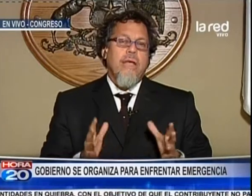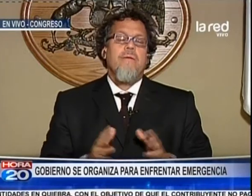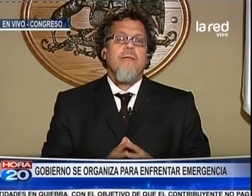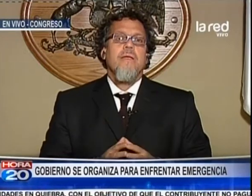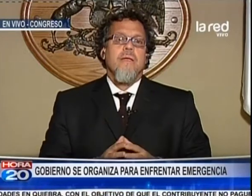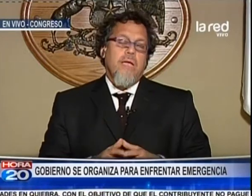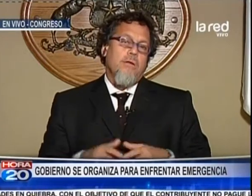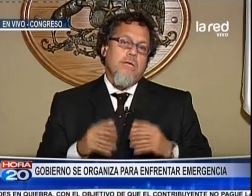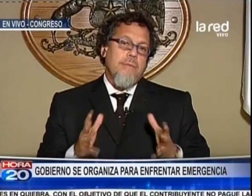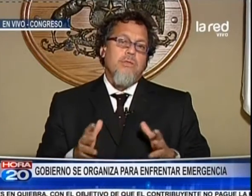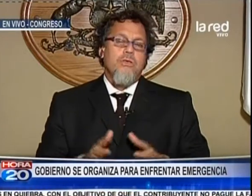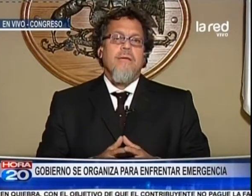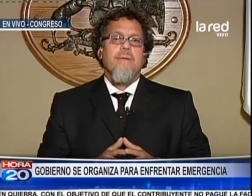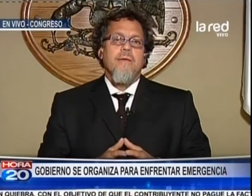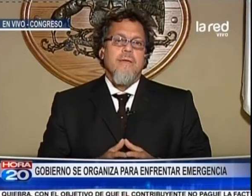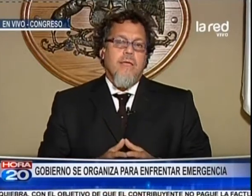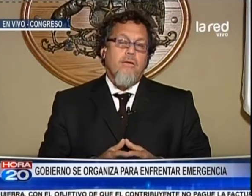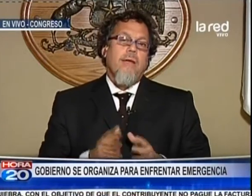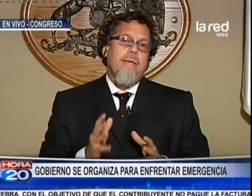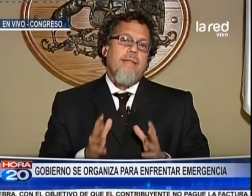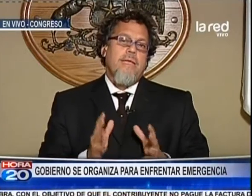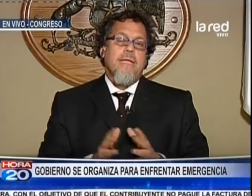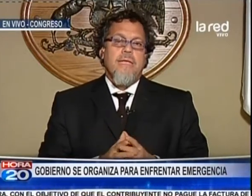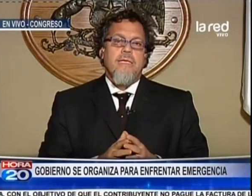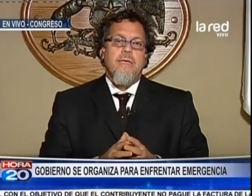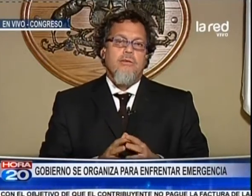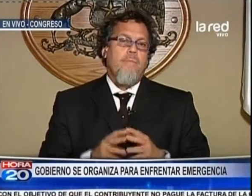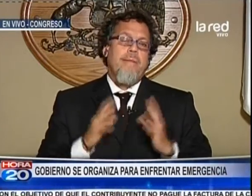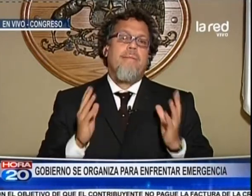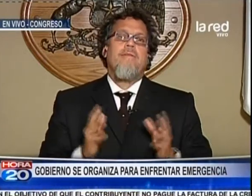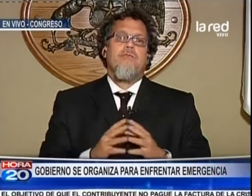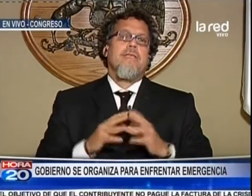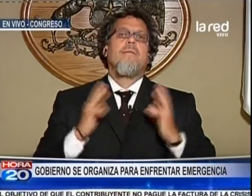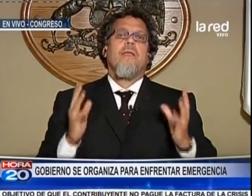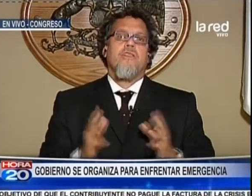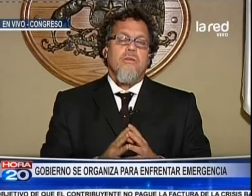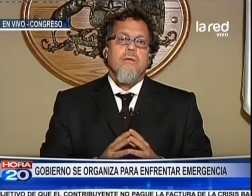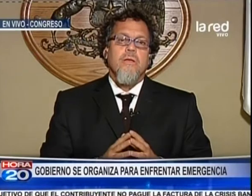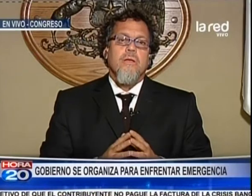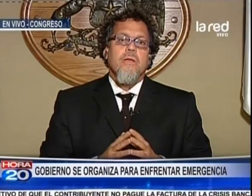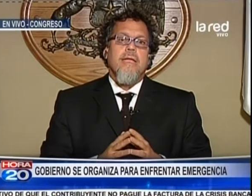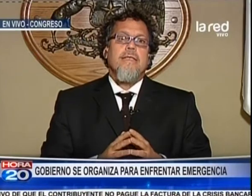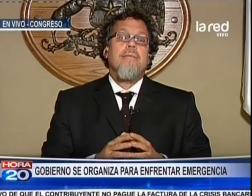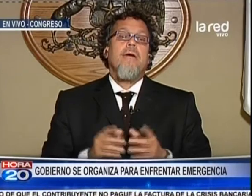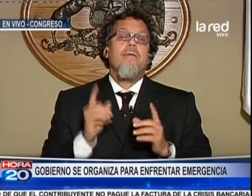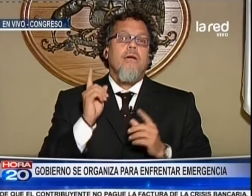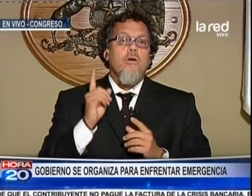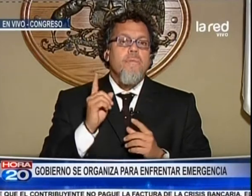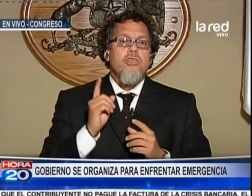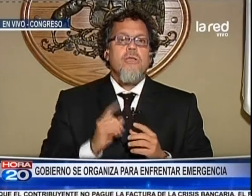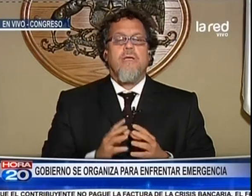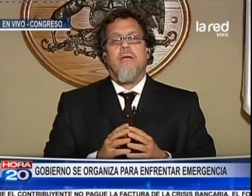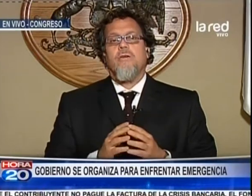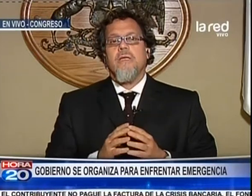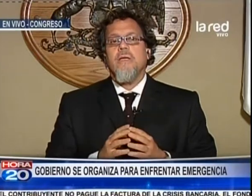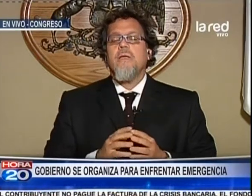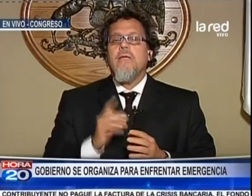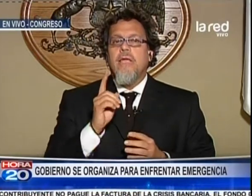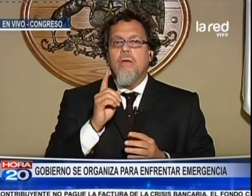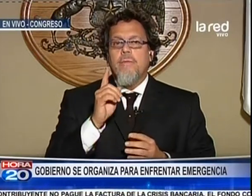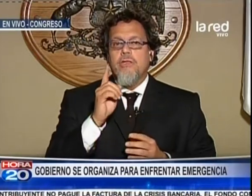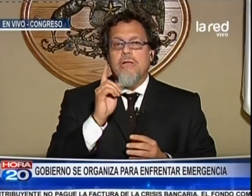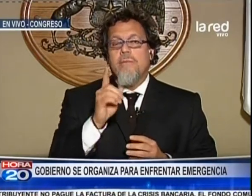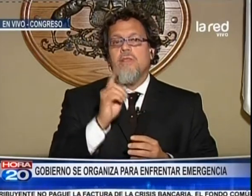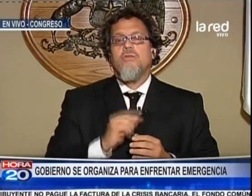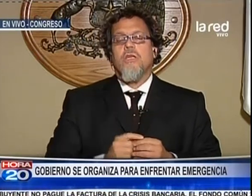Yo encuentro que es notable y lo que sí me entusiasma es que ojalá a partir de esta crisis y no es palabra para nosotros es que es una elección. Entendamos que hay una convicción de hacer las cosas